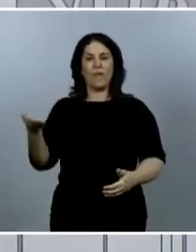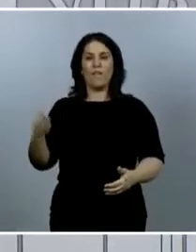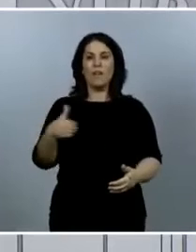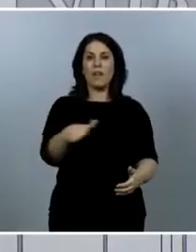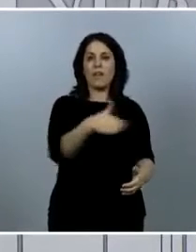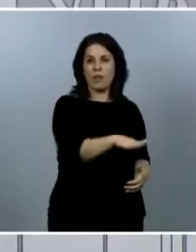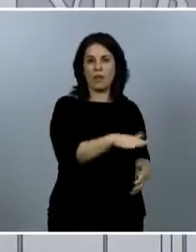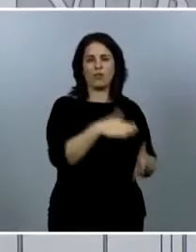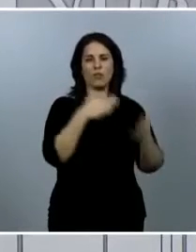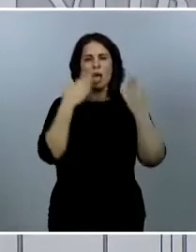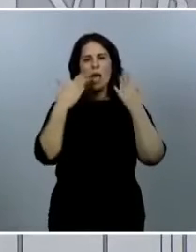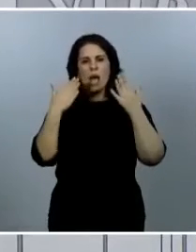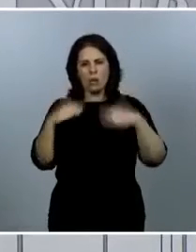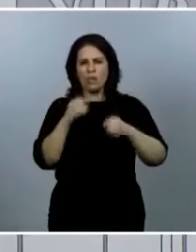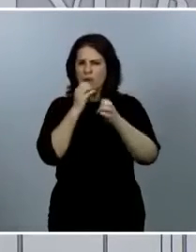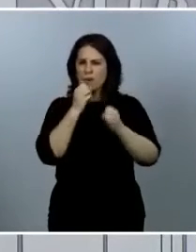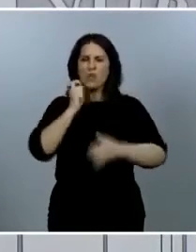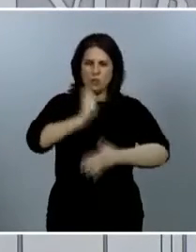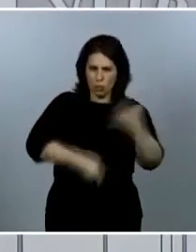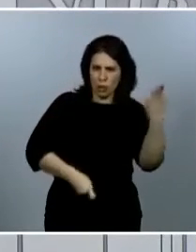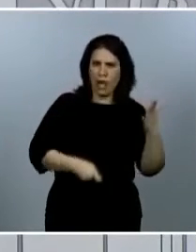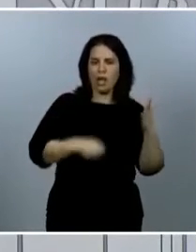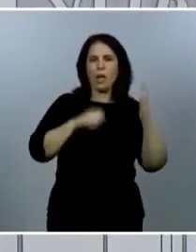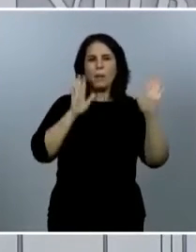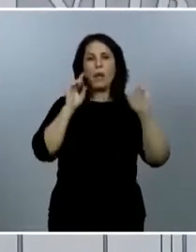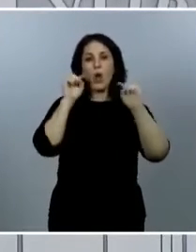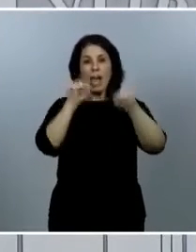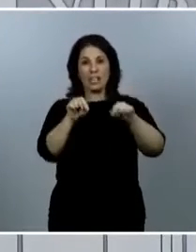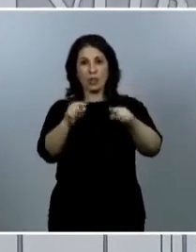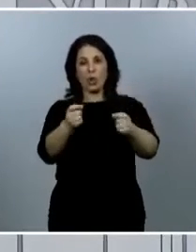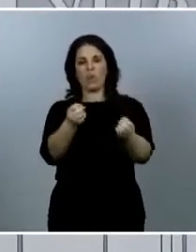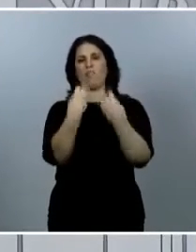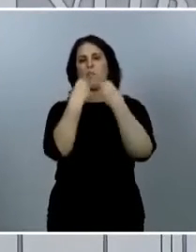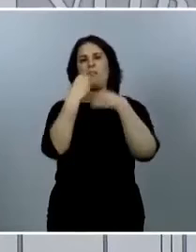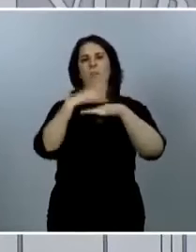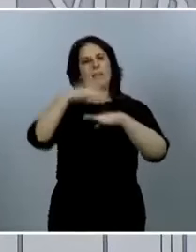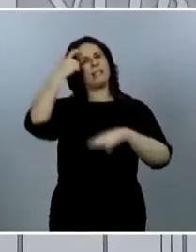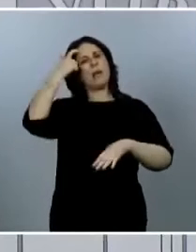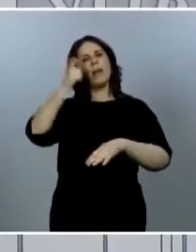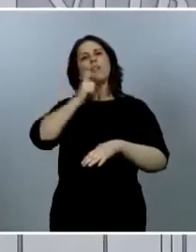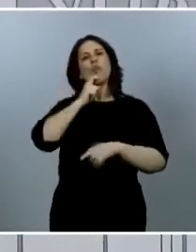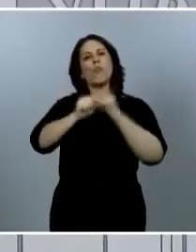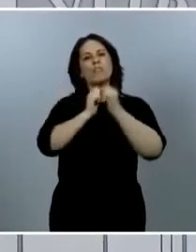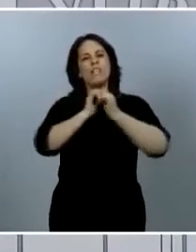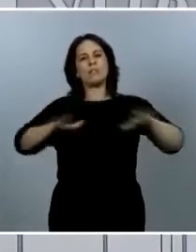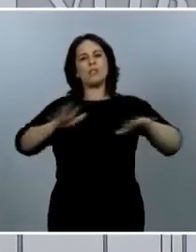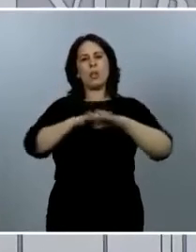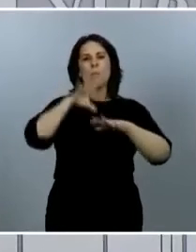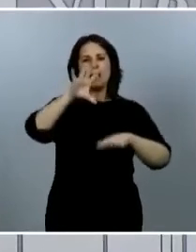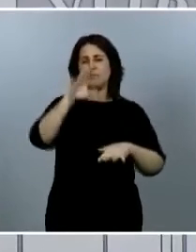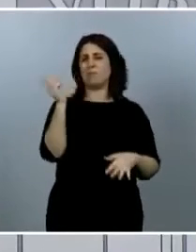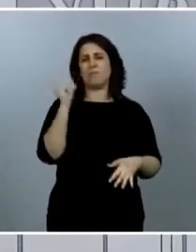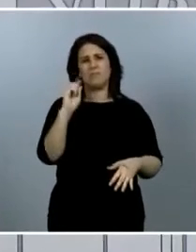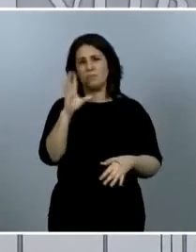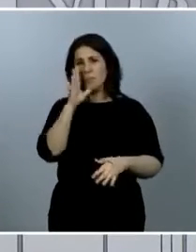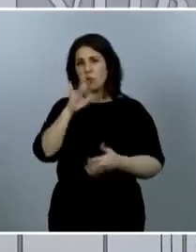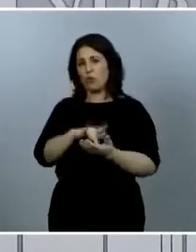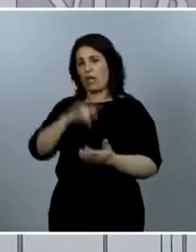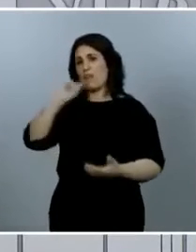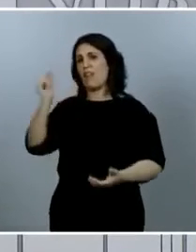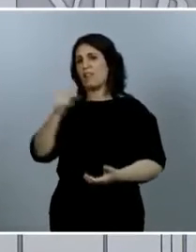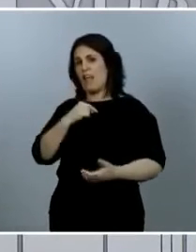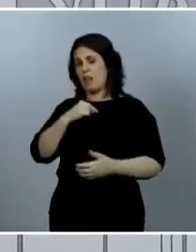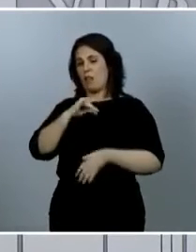no es la que indica cómo se transmite o no el virus en un país. Los fallecidos fallecen mucho tiempo después de haberse infectado o